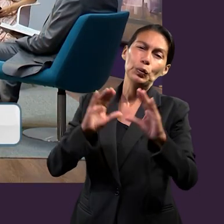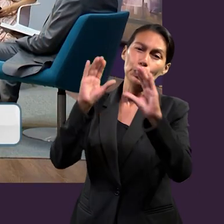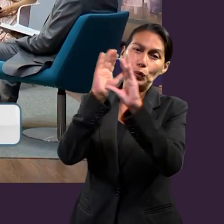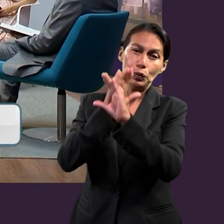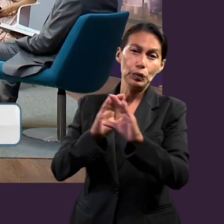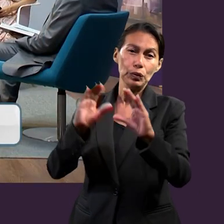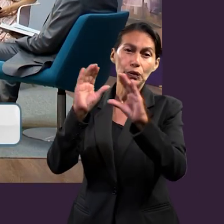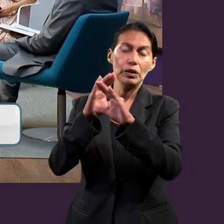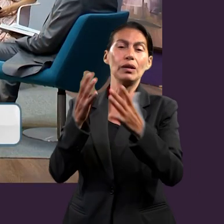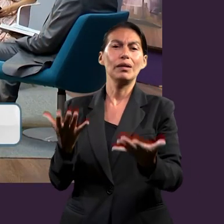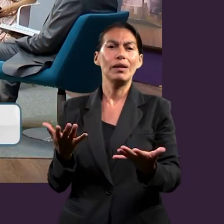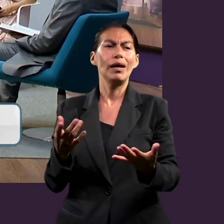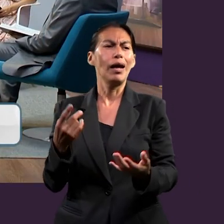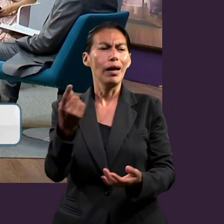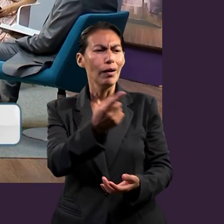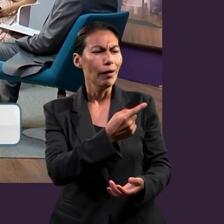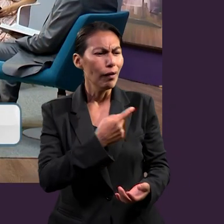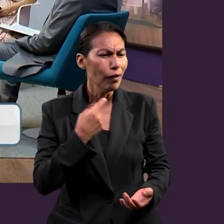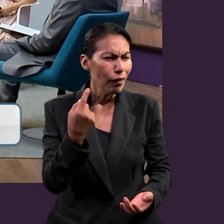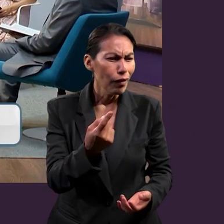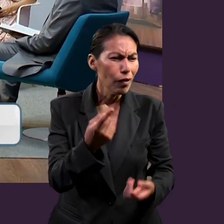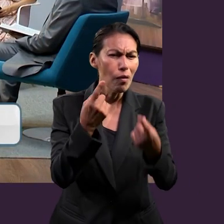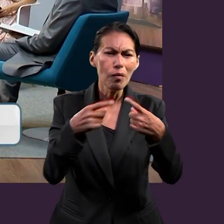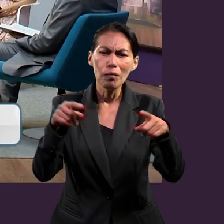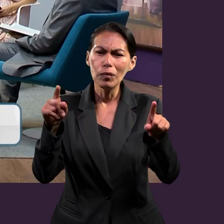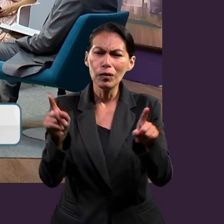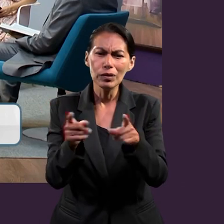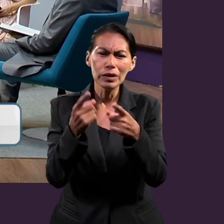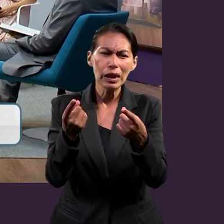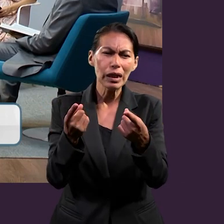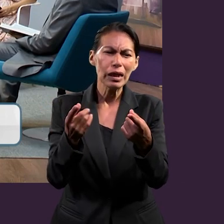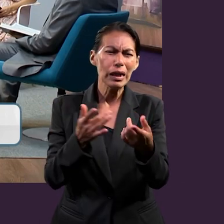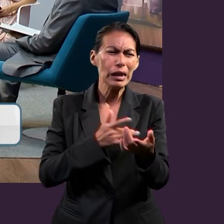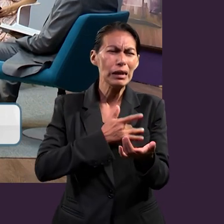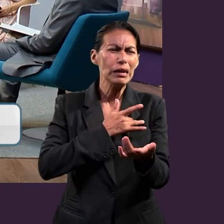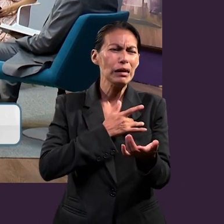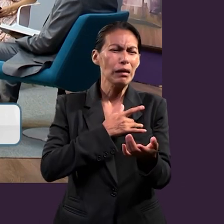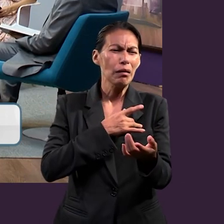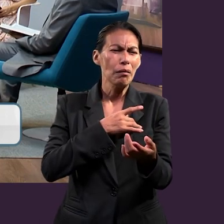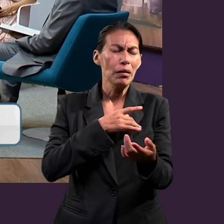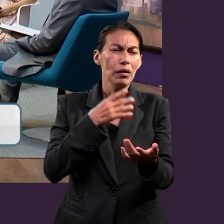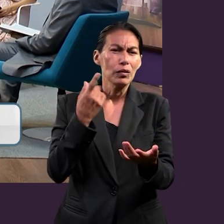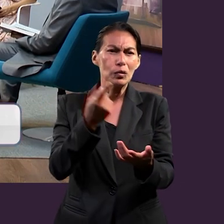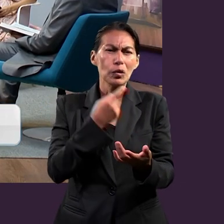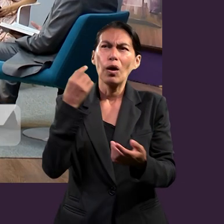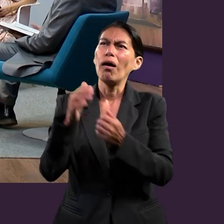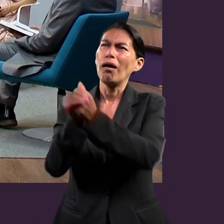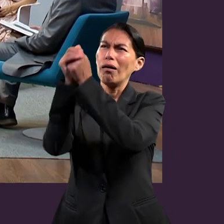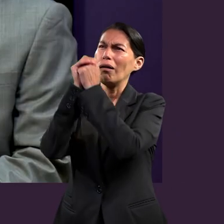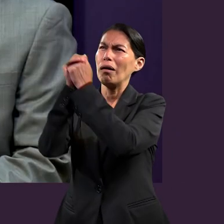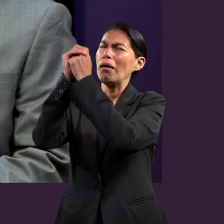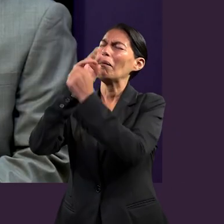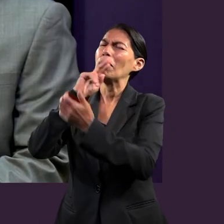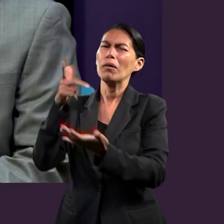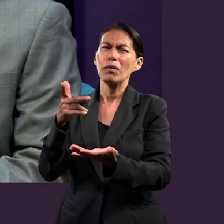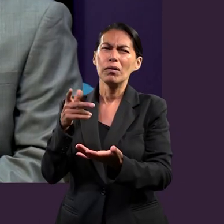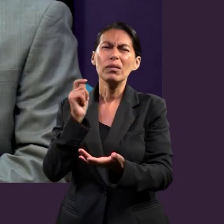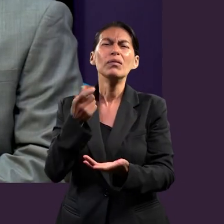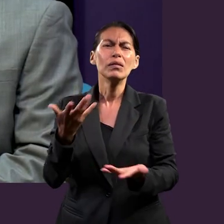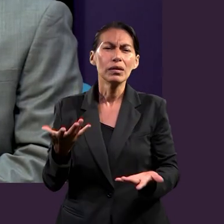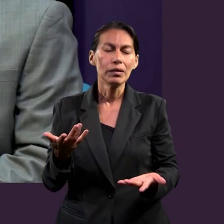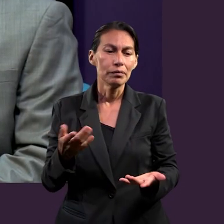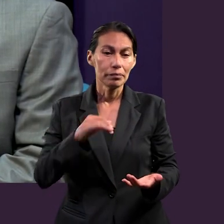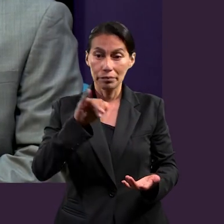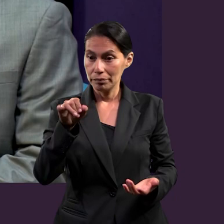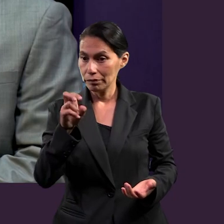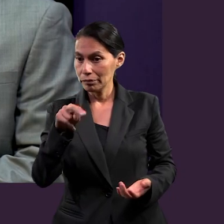podemos usar la música para mejorar nuestra experiencia de adoración? Jenner. Pues la música,